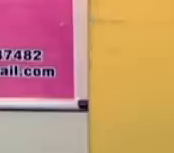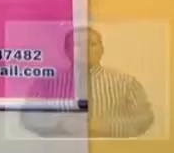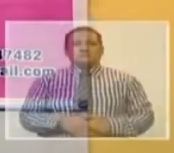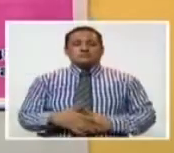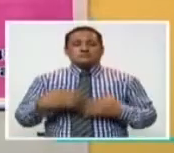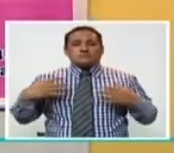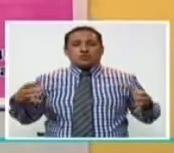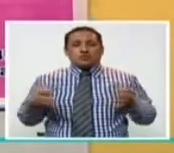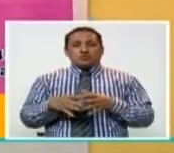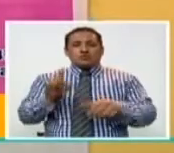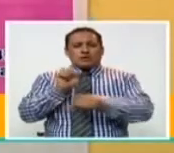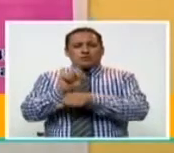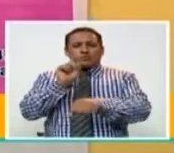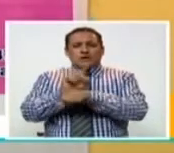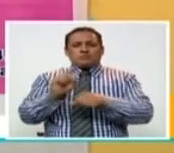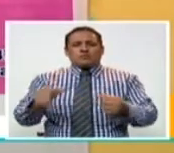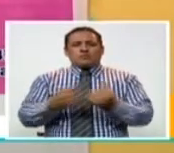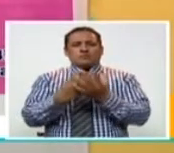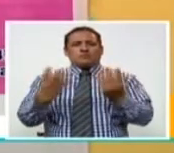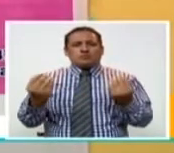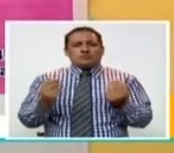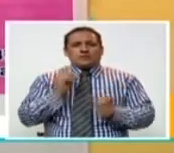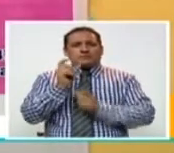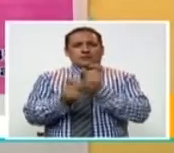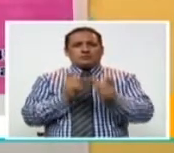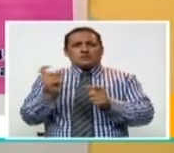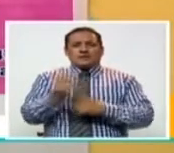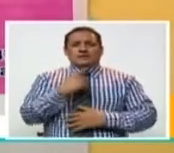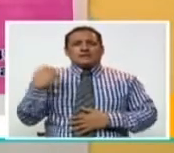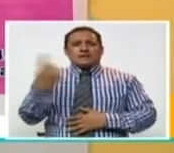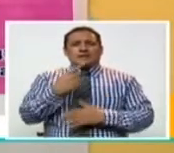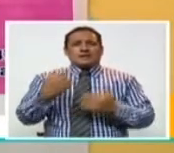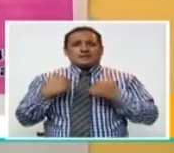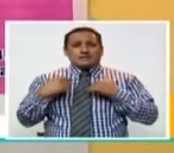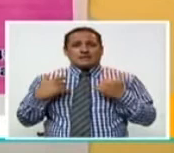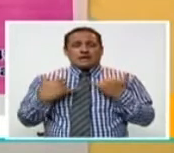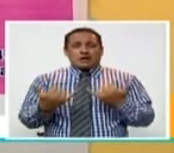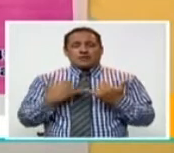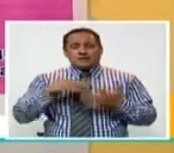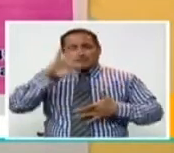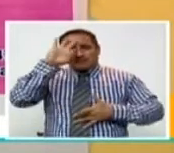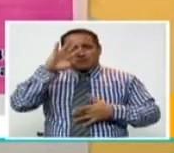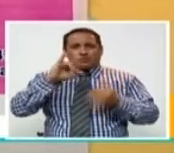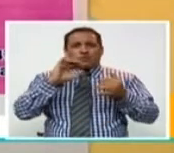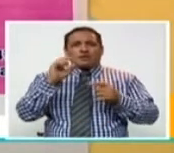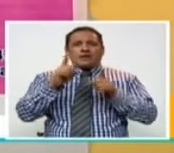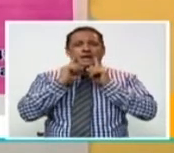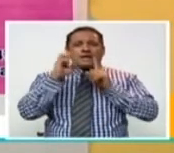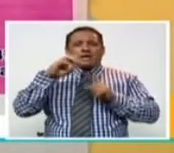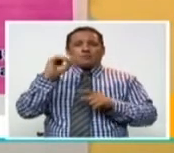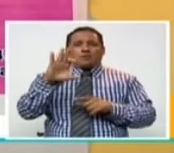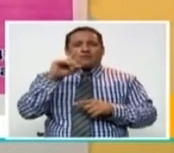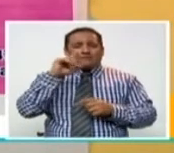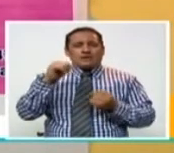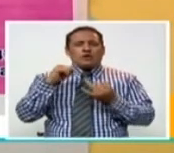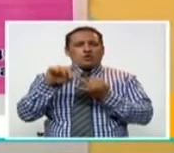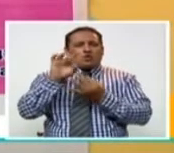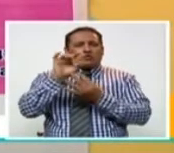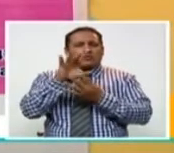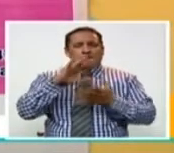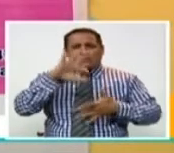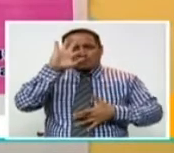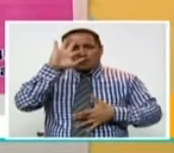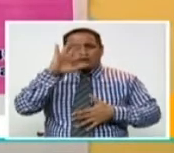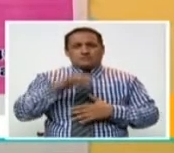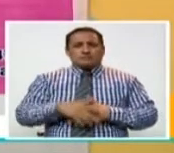Nosotros educamos a las personas que padecen de hemofilia y otras coagulopatías.